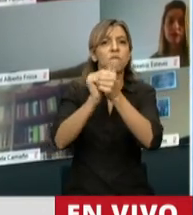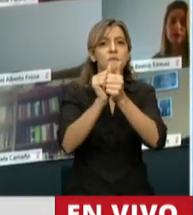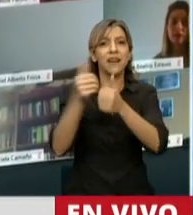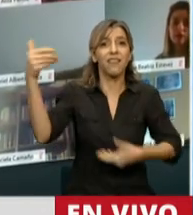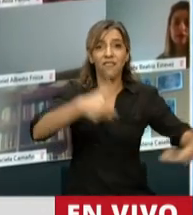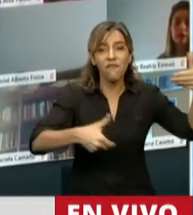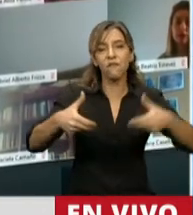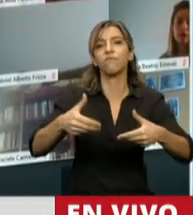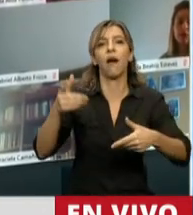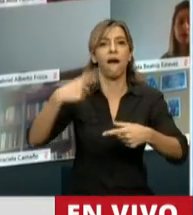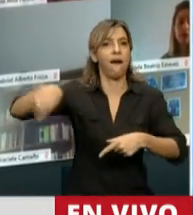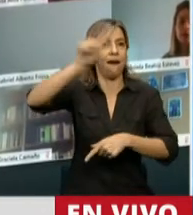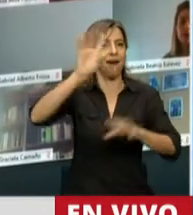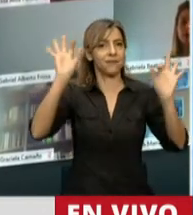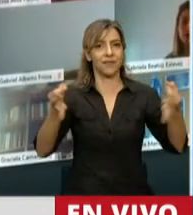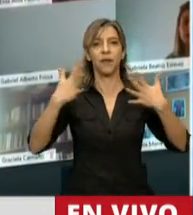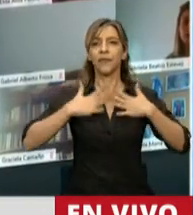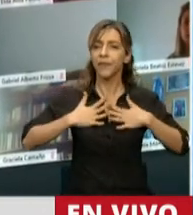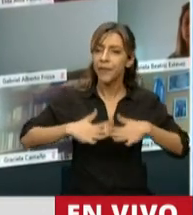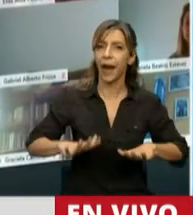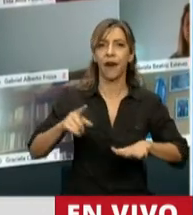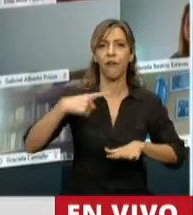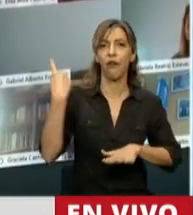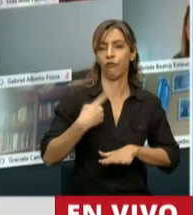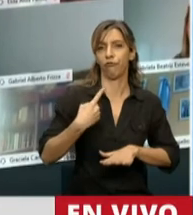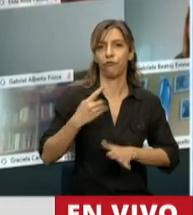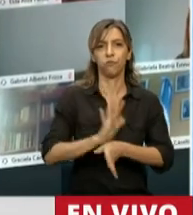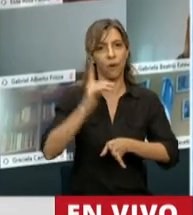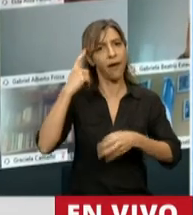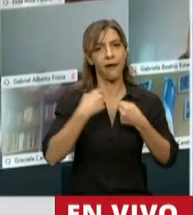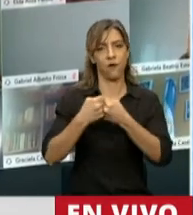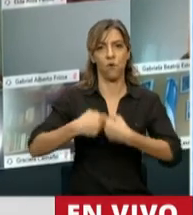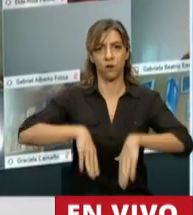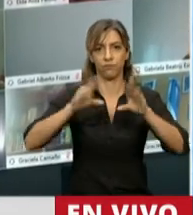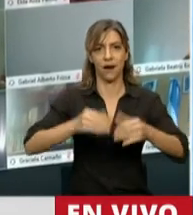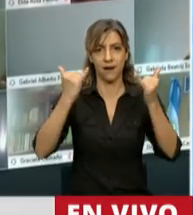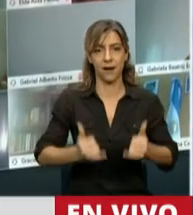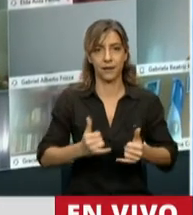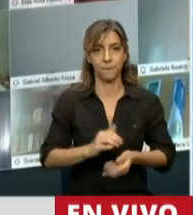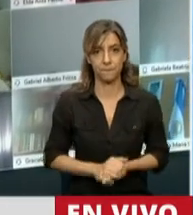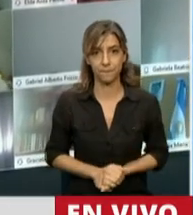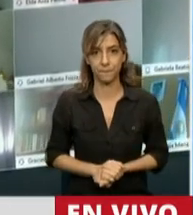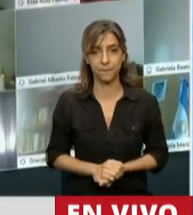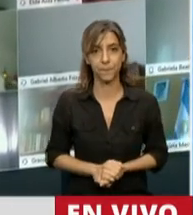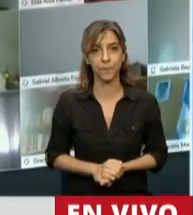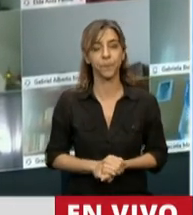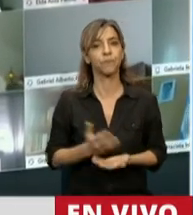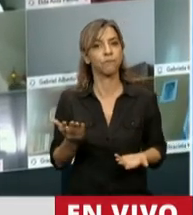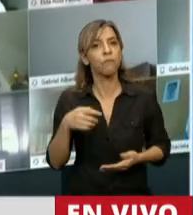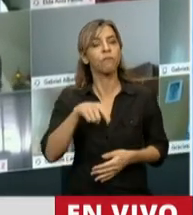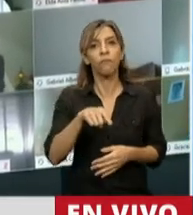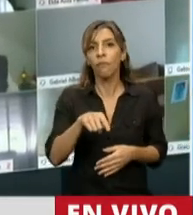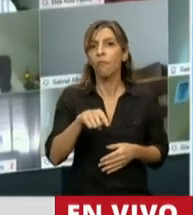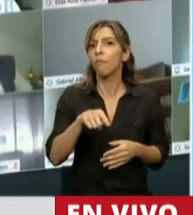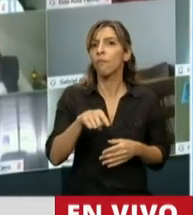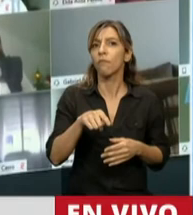primer tramo de negociación tuvo un apoyo masivo de la comunidad académica,